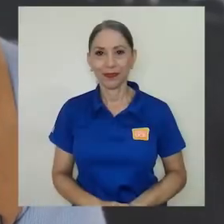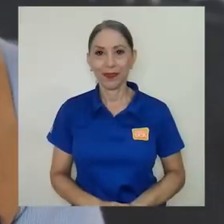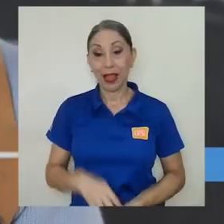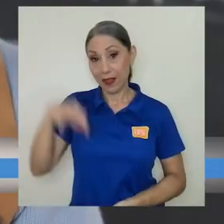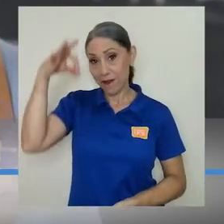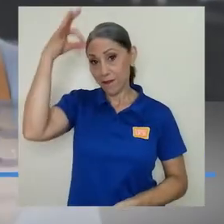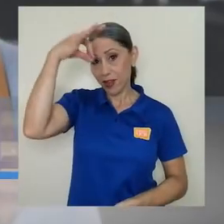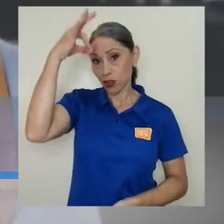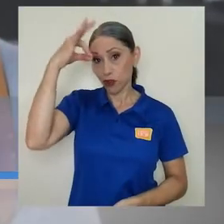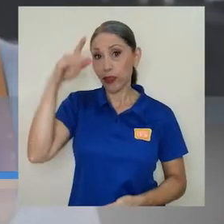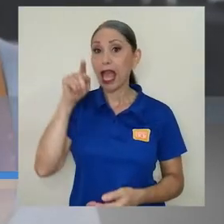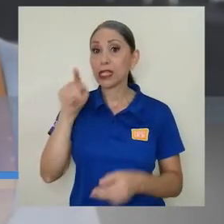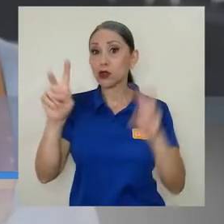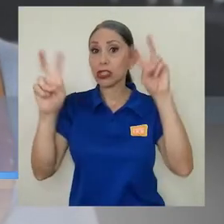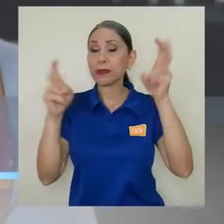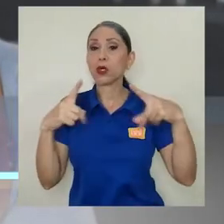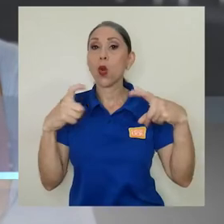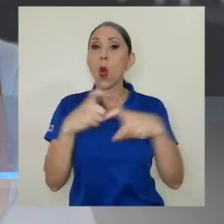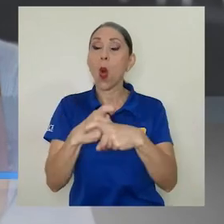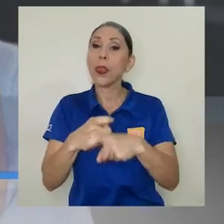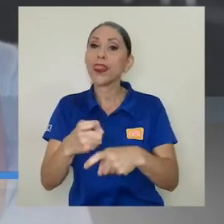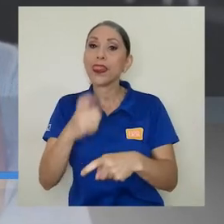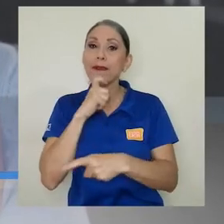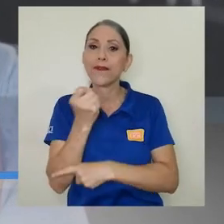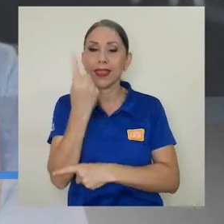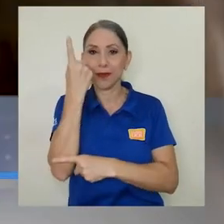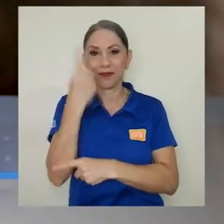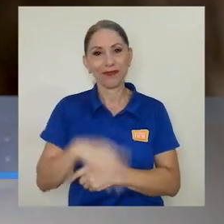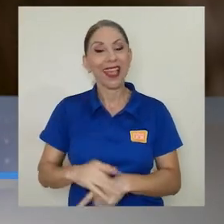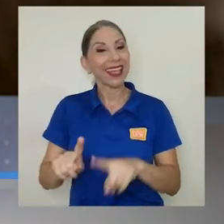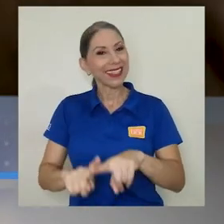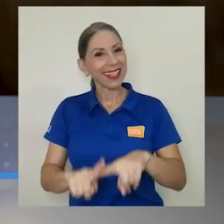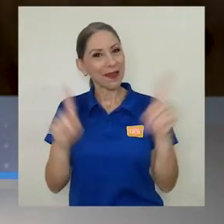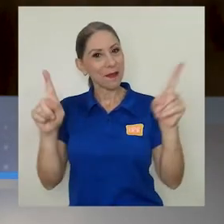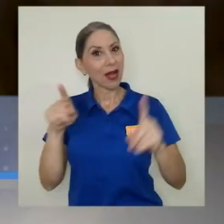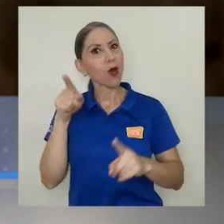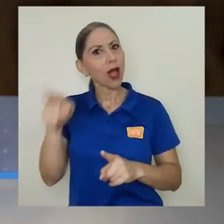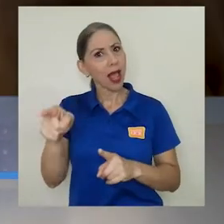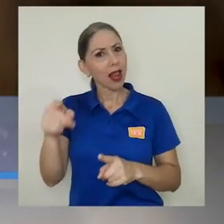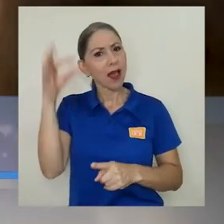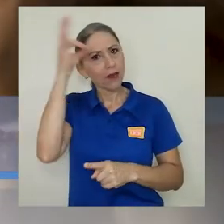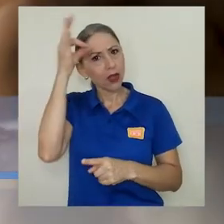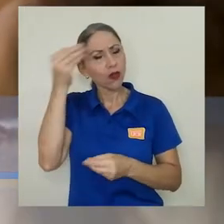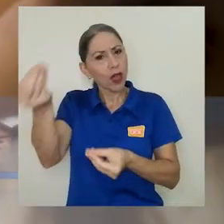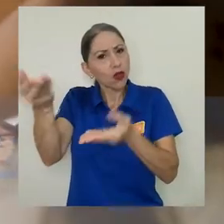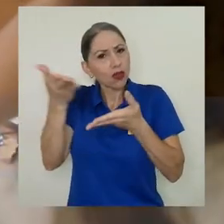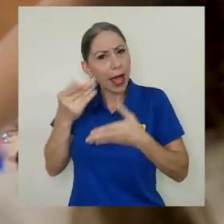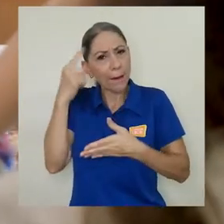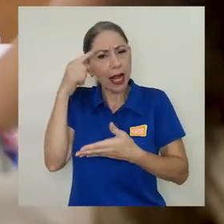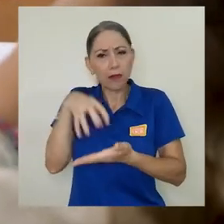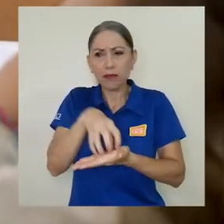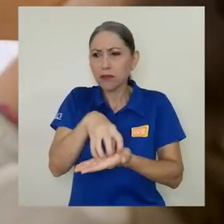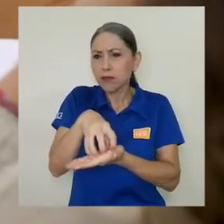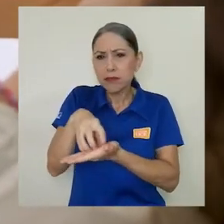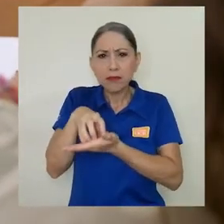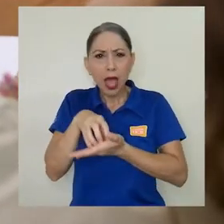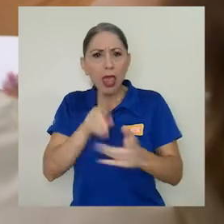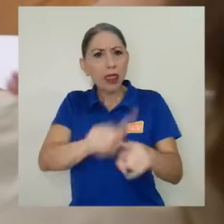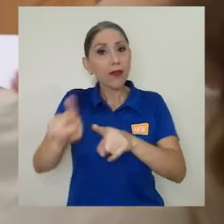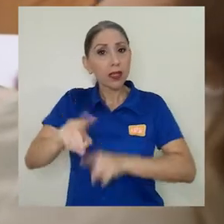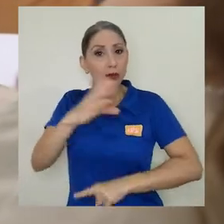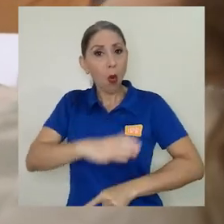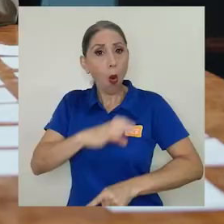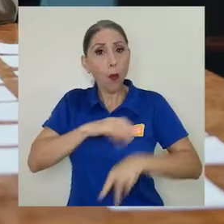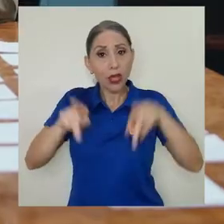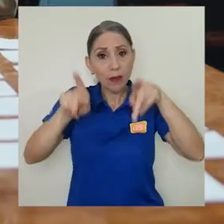La filosofía es un campo complejo y a veces difícil de comprender, sin embargo, nos aportan el cuestionamiento de ciertos comportamientos del